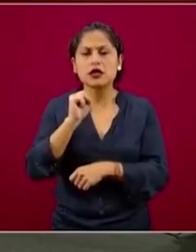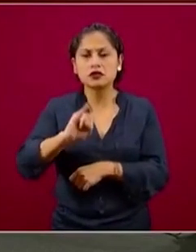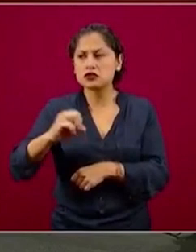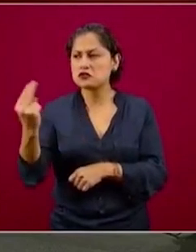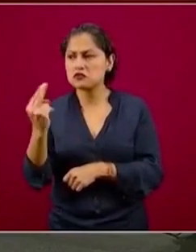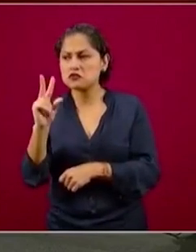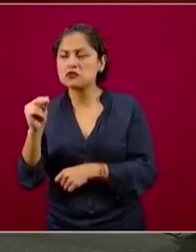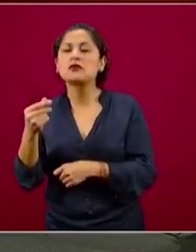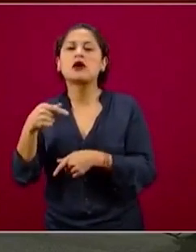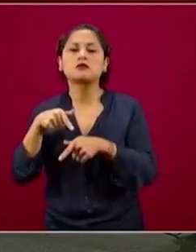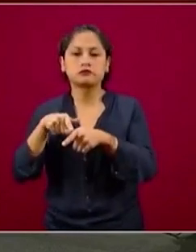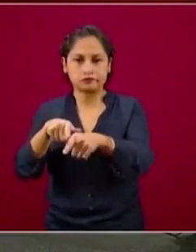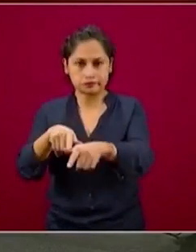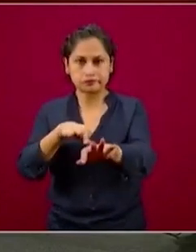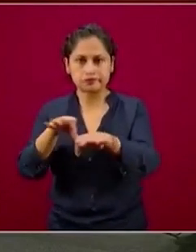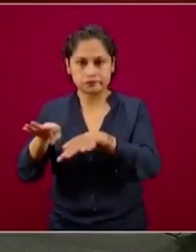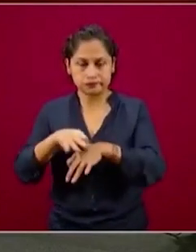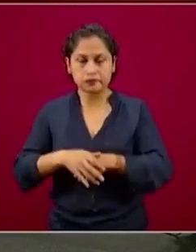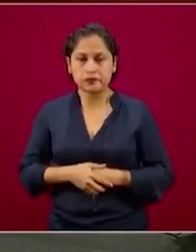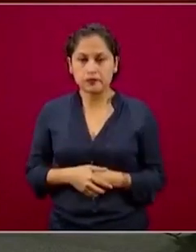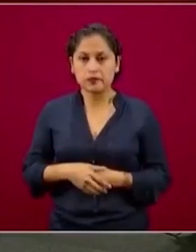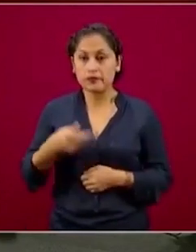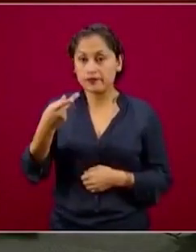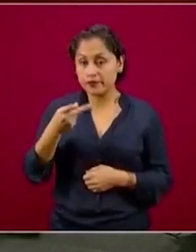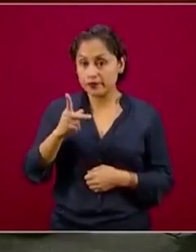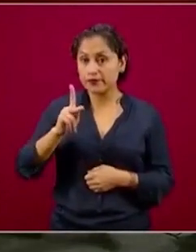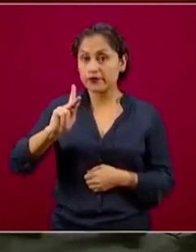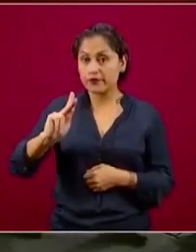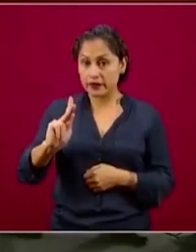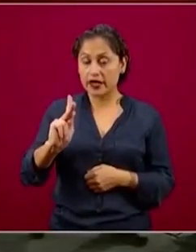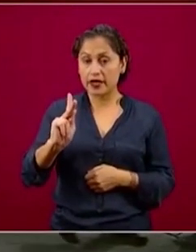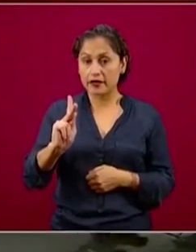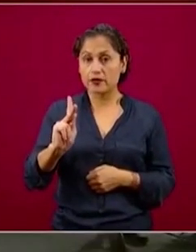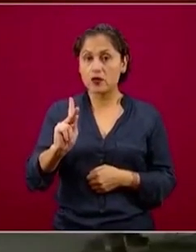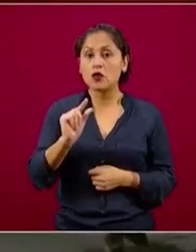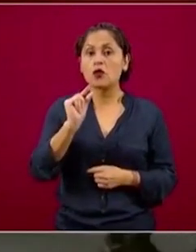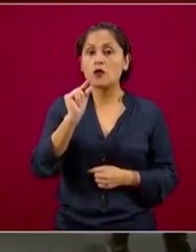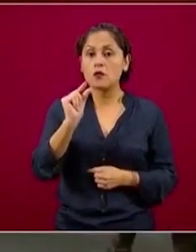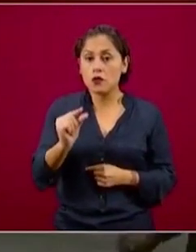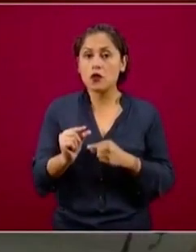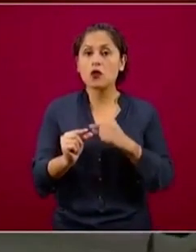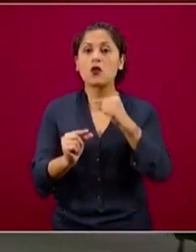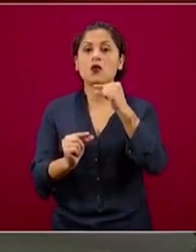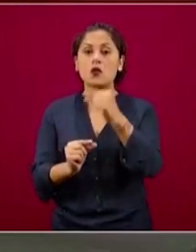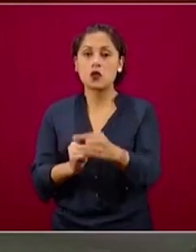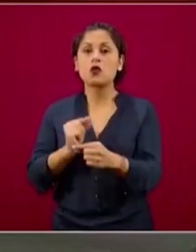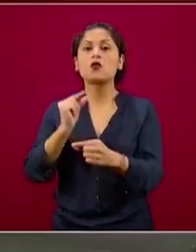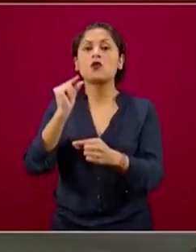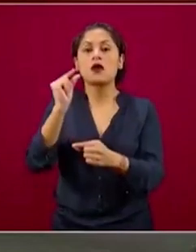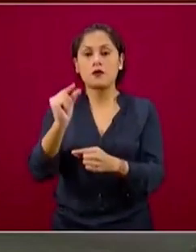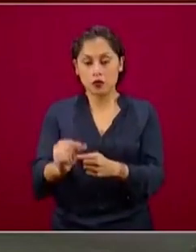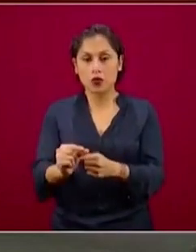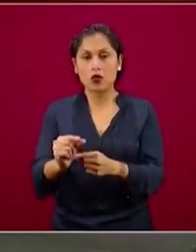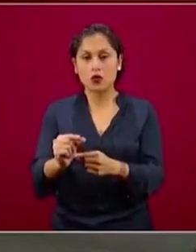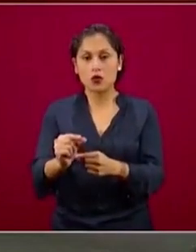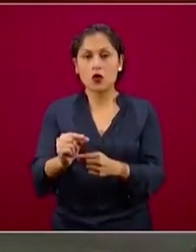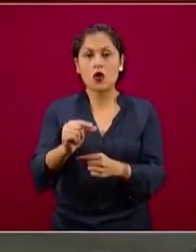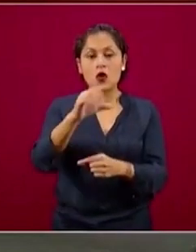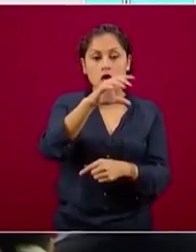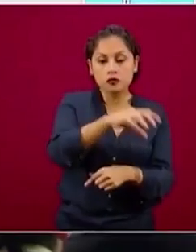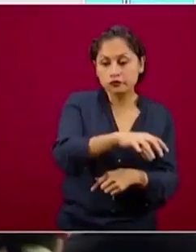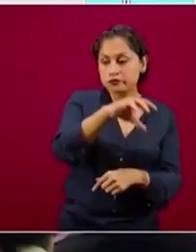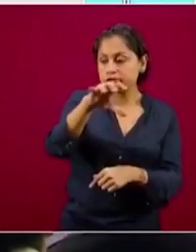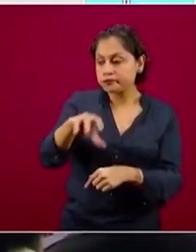excepto que gradualmente se van a incorporar los distintos sectores. Entonces,